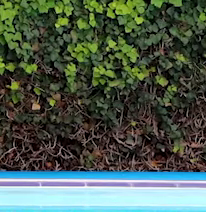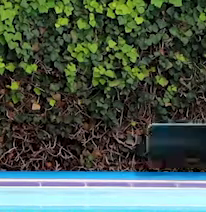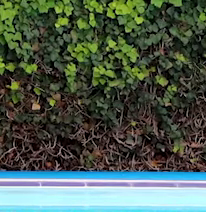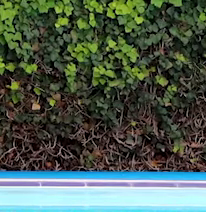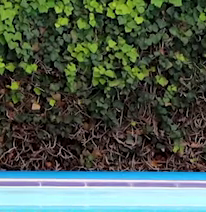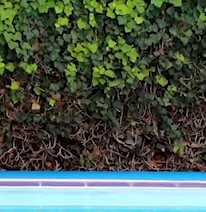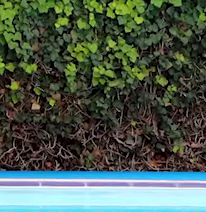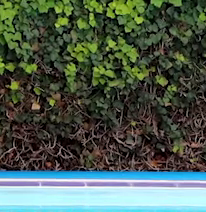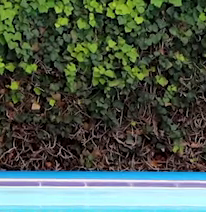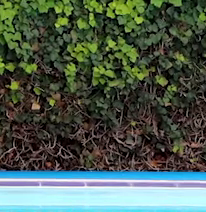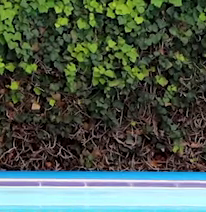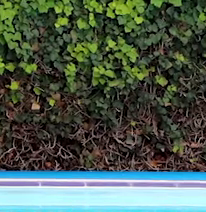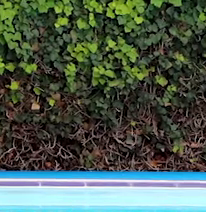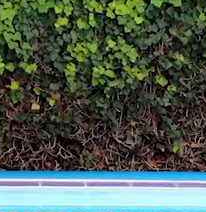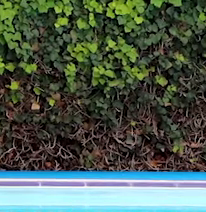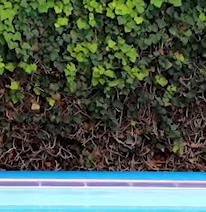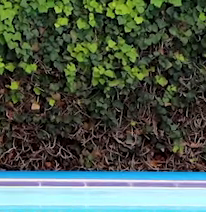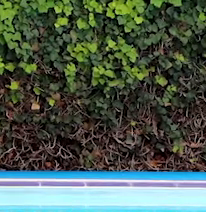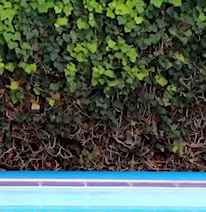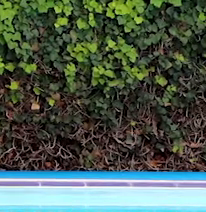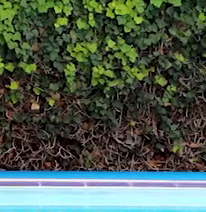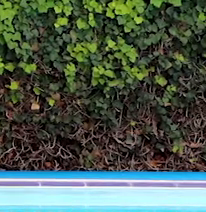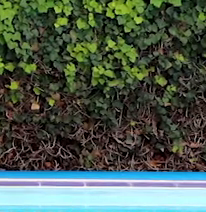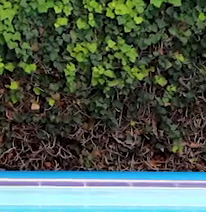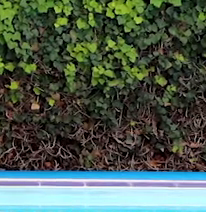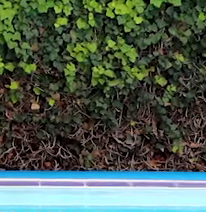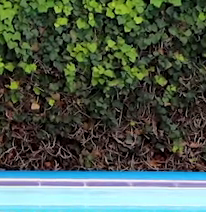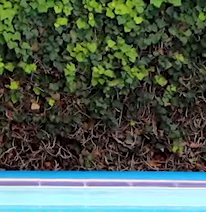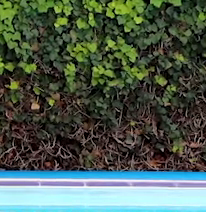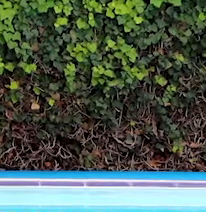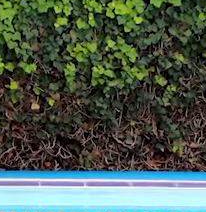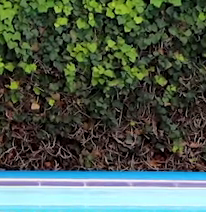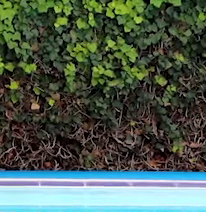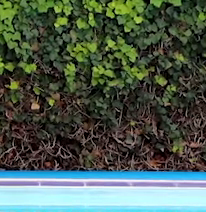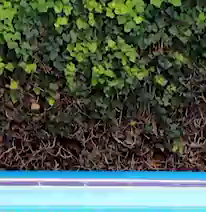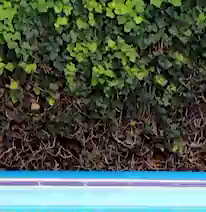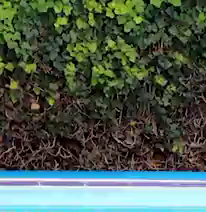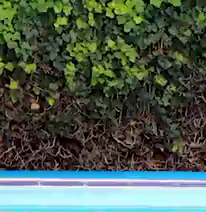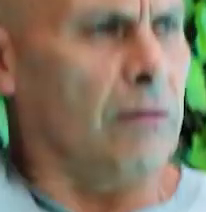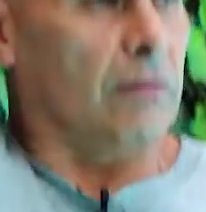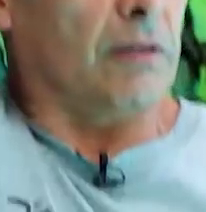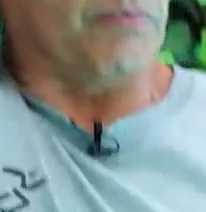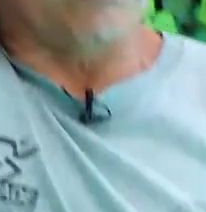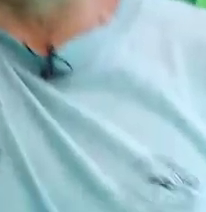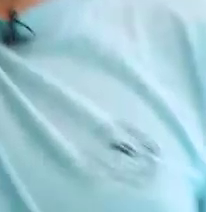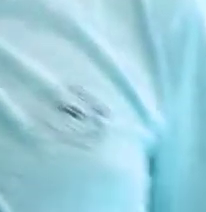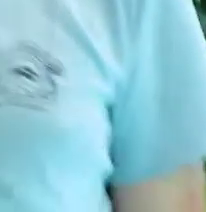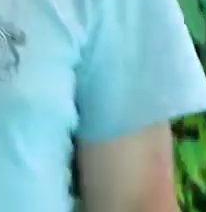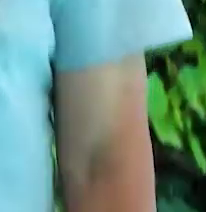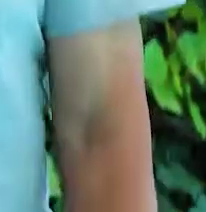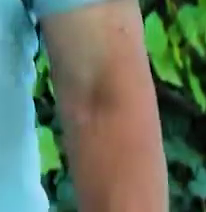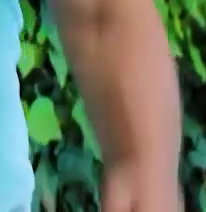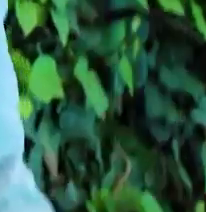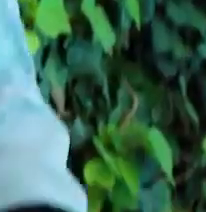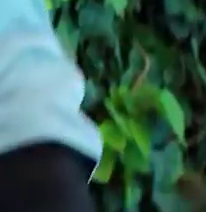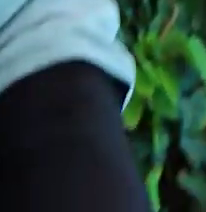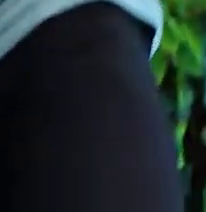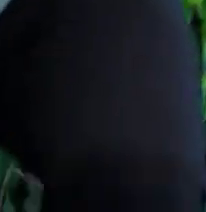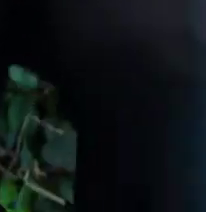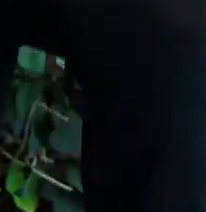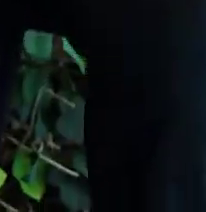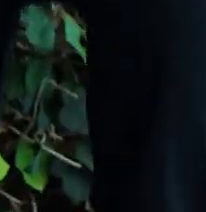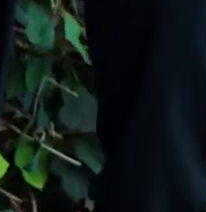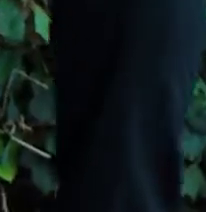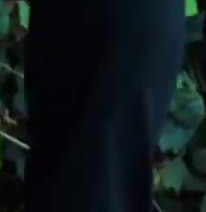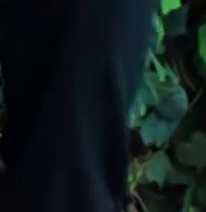pierna derecha y la mano derecha igual. Y al mismo tiempo vamos a elevar talón del pie contrario. Izquierda